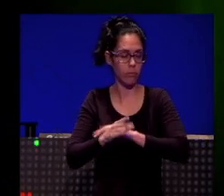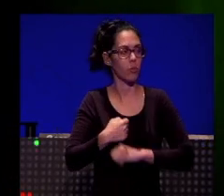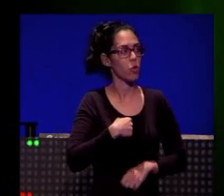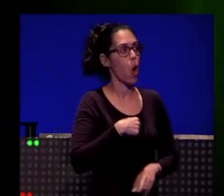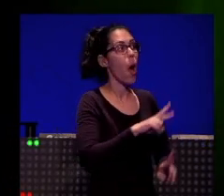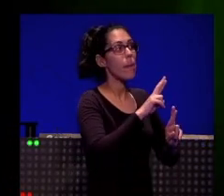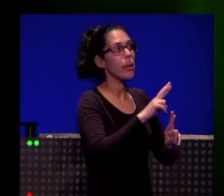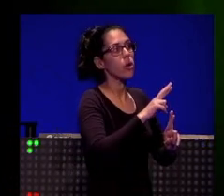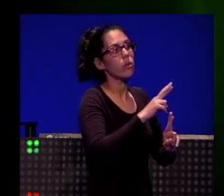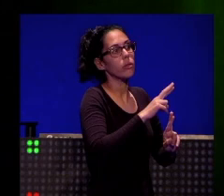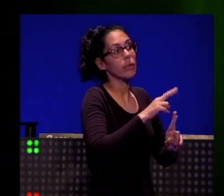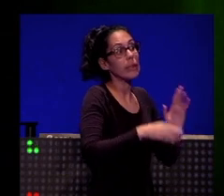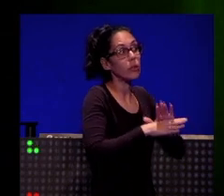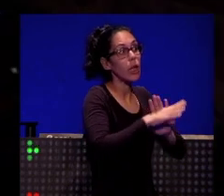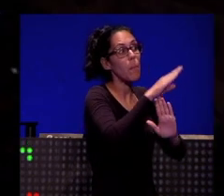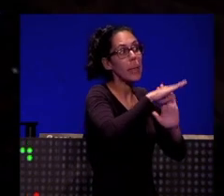presentándolas.